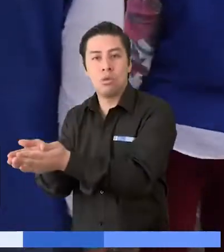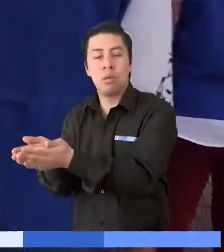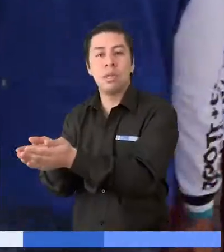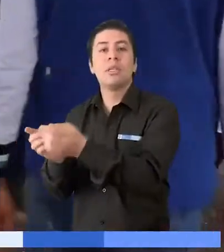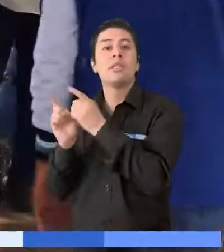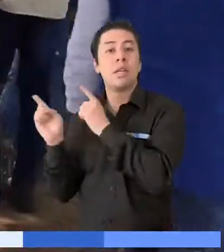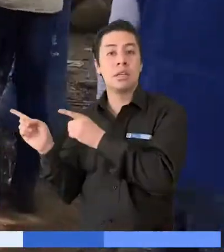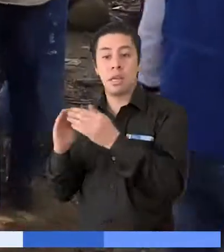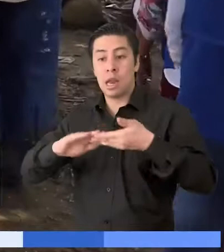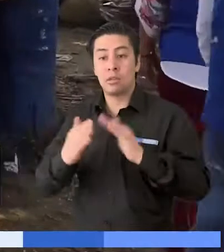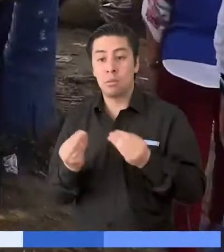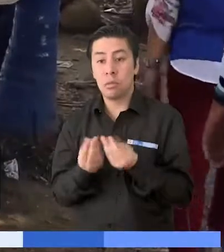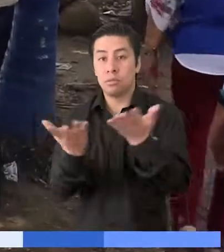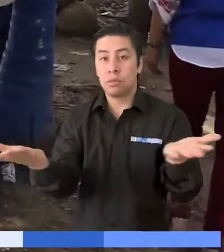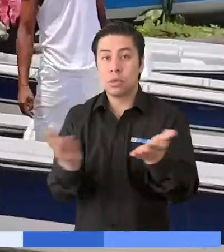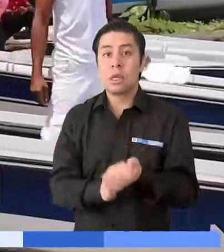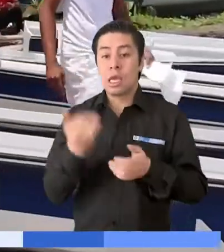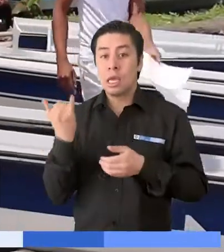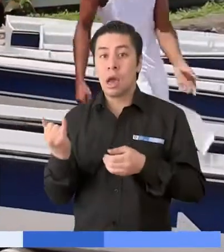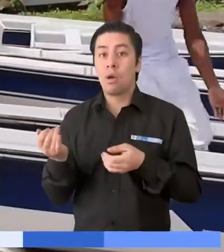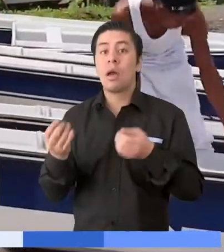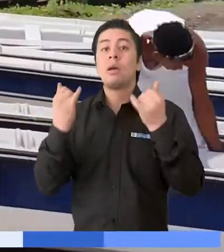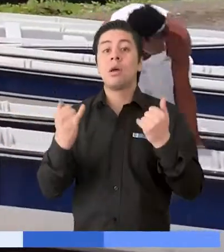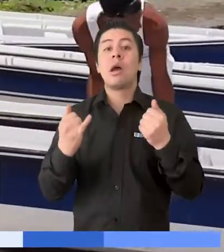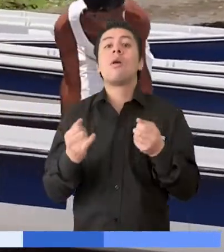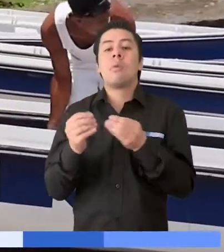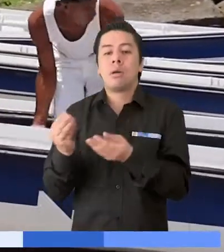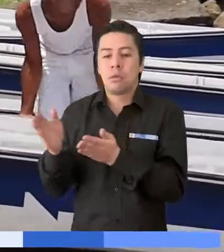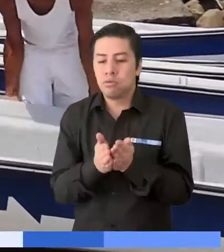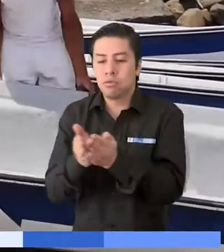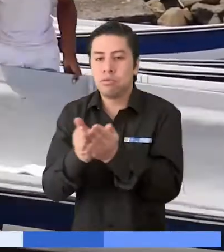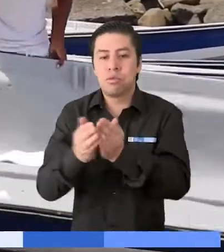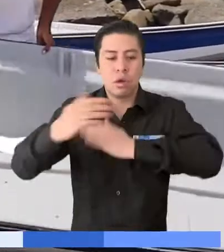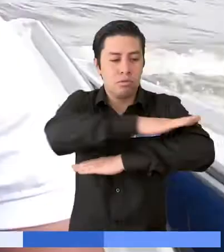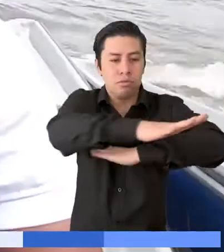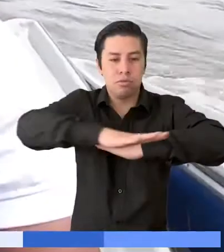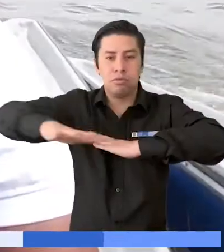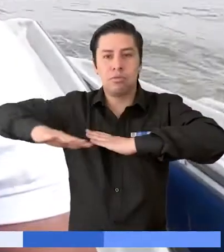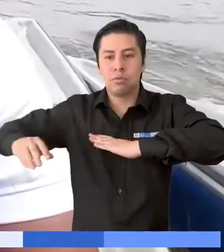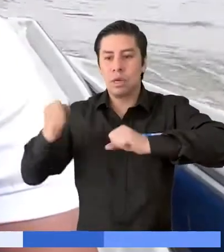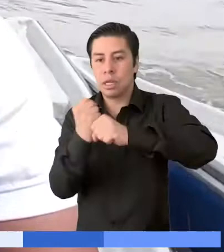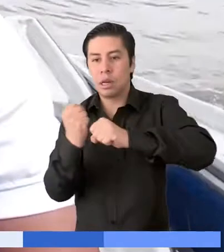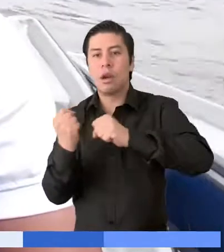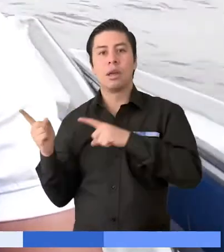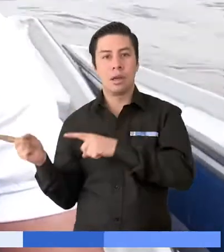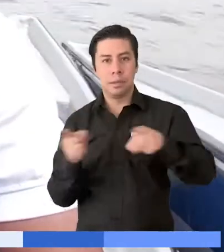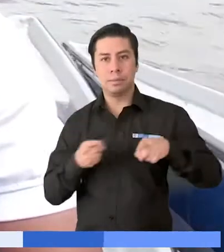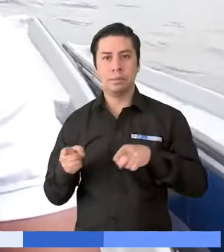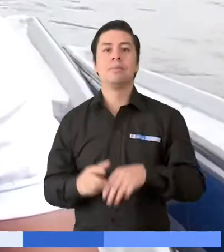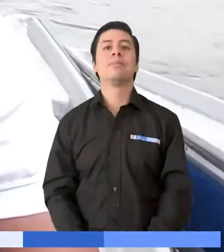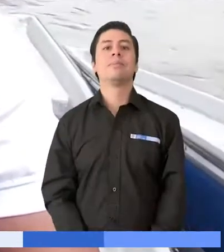comunidades y que de ahora en adelante surcarán la Cuenca del Río Cacarica y sus vertientes. Este medio de transporte va a servir